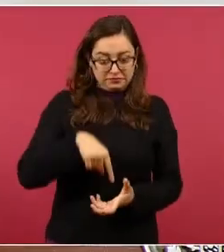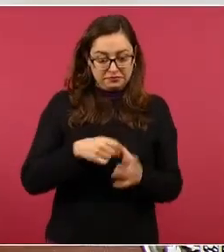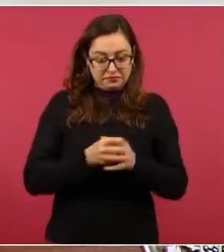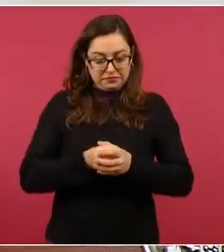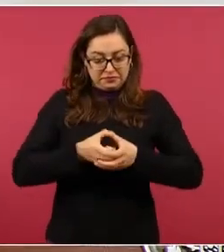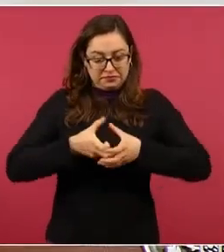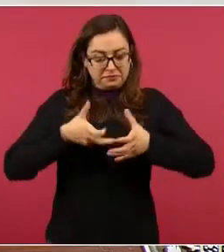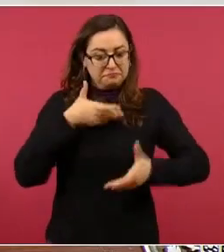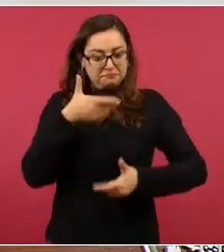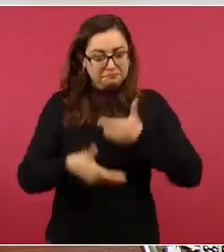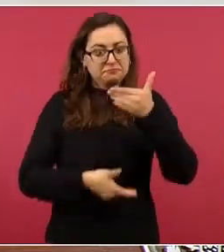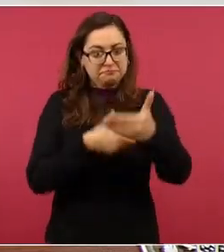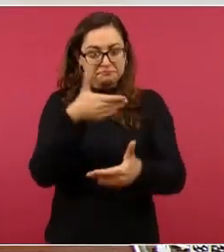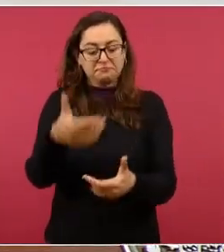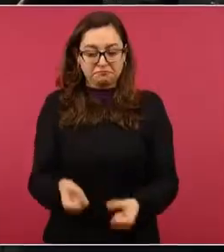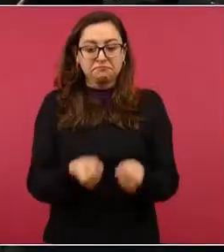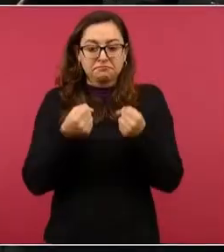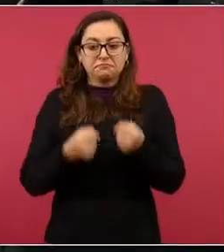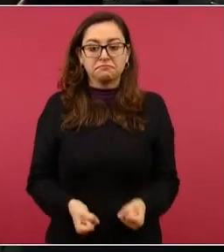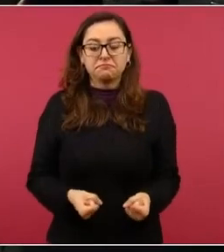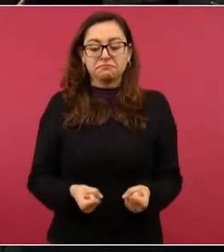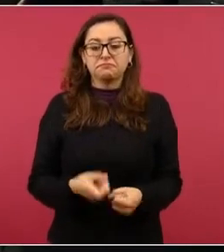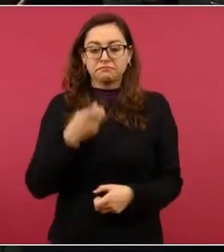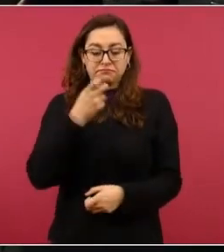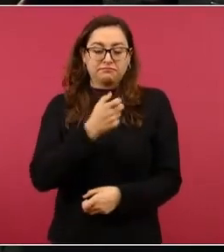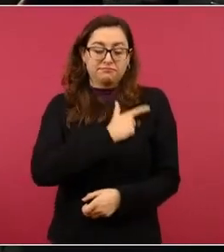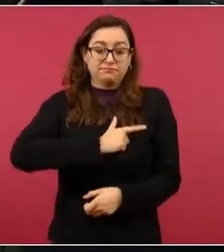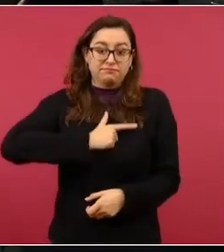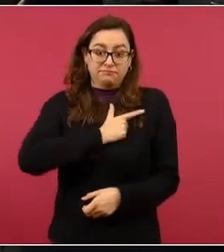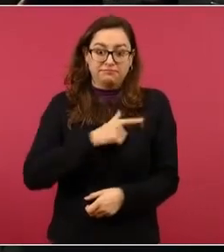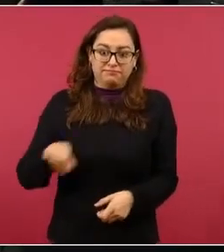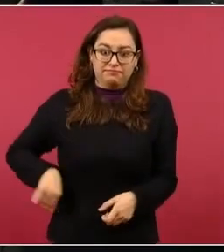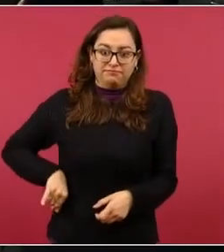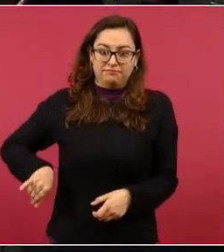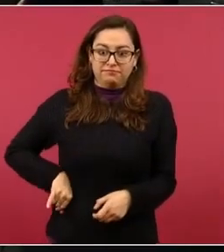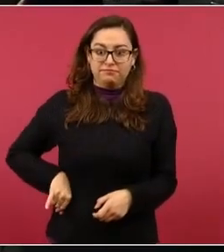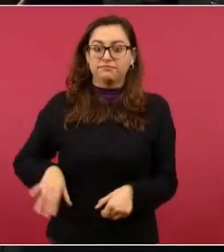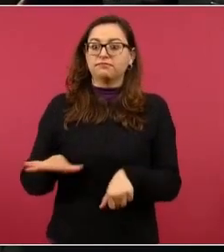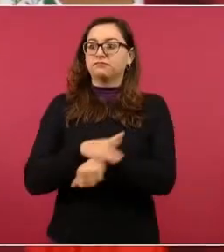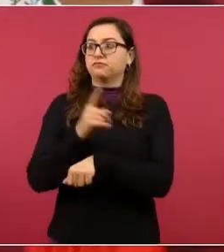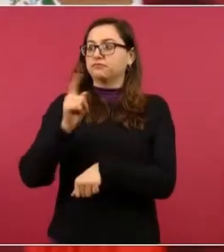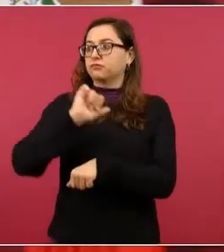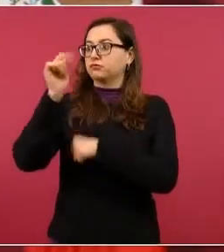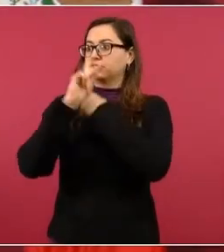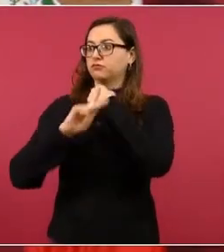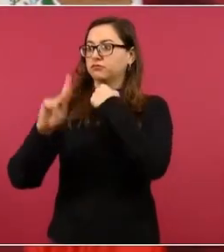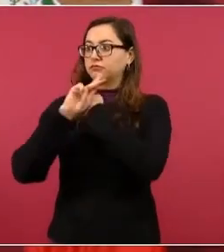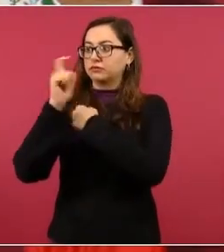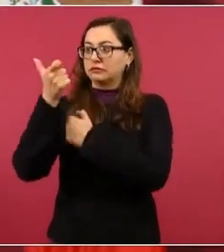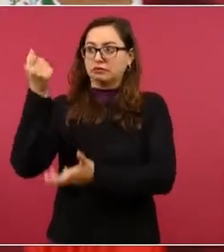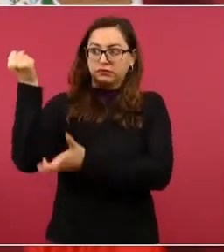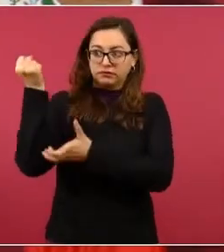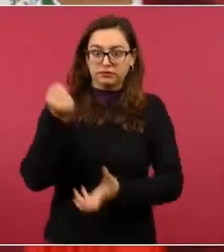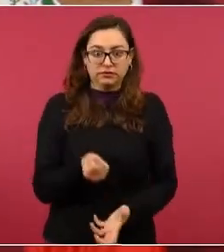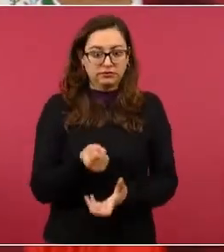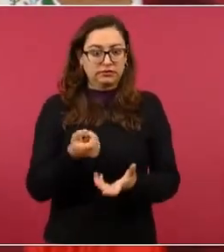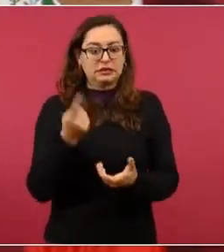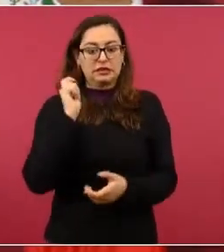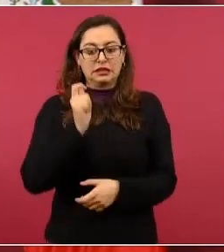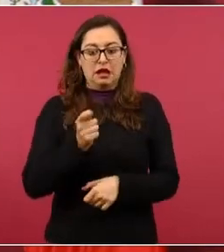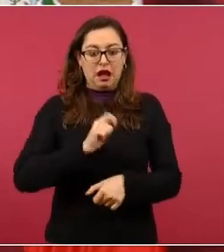nosotros nos importa que siga llegando inversión extranjera, porque son empleos, ahora con el plan